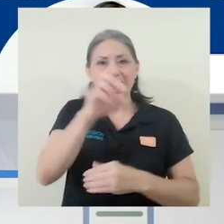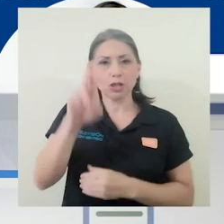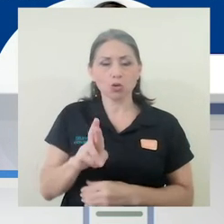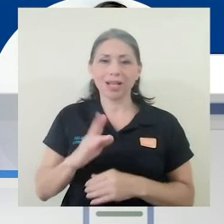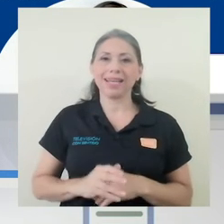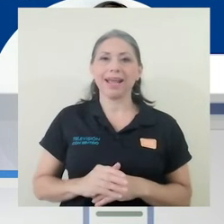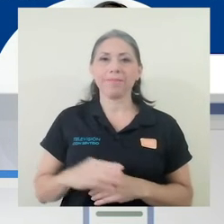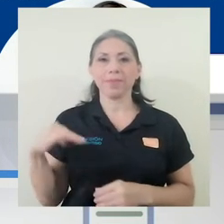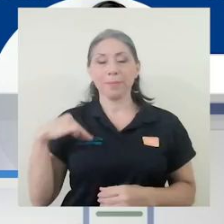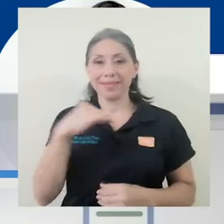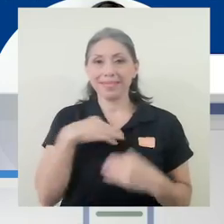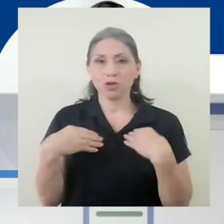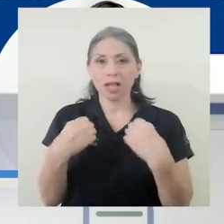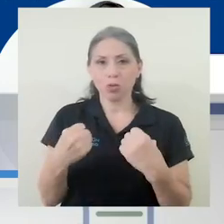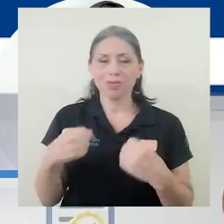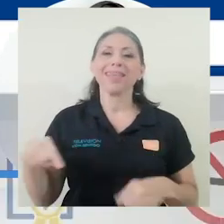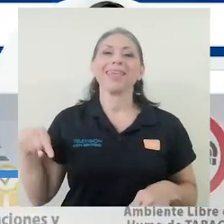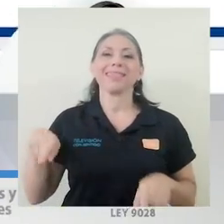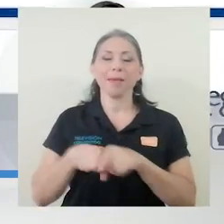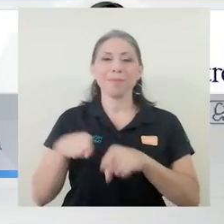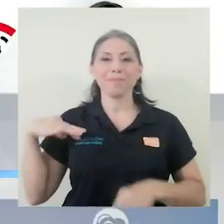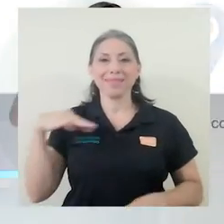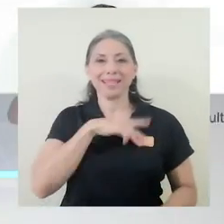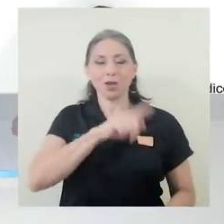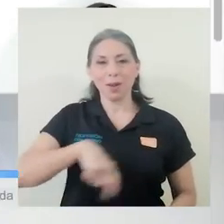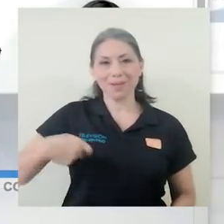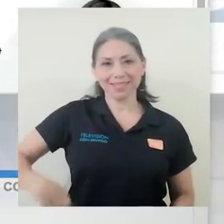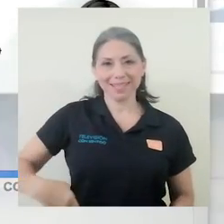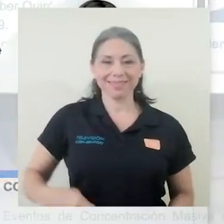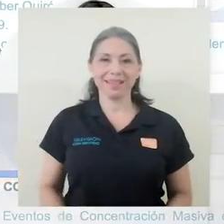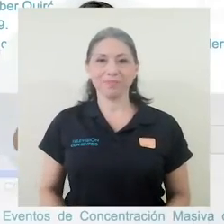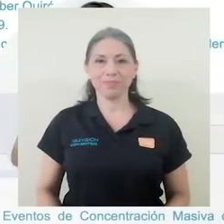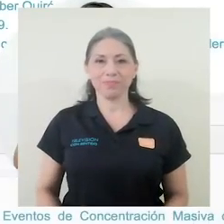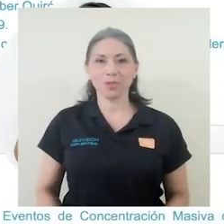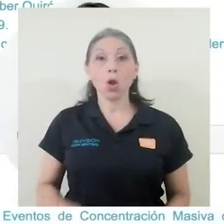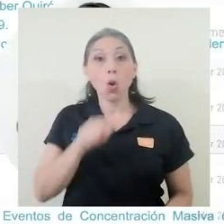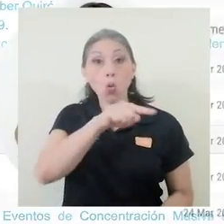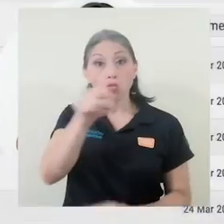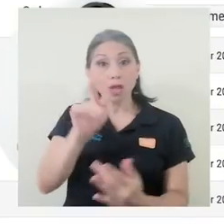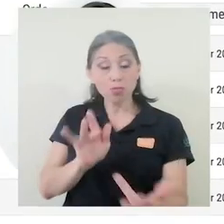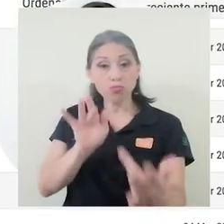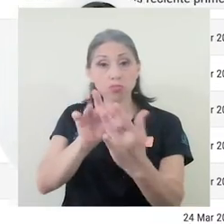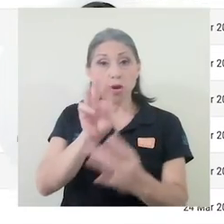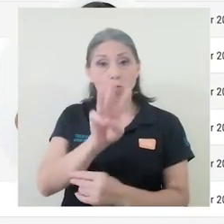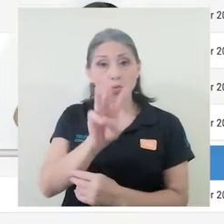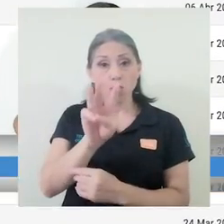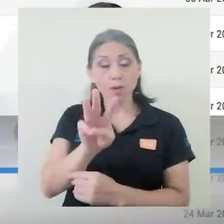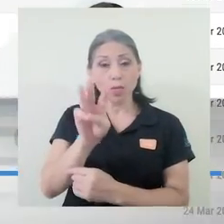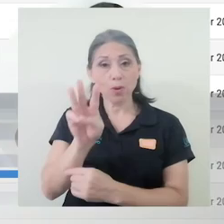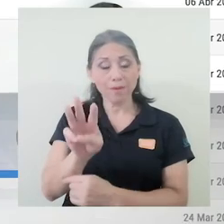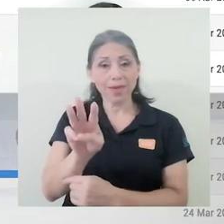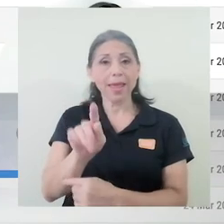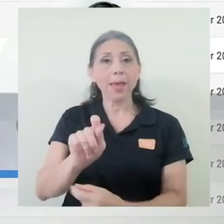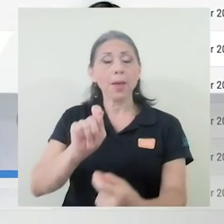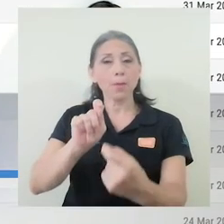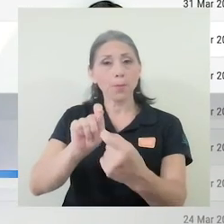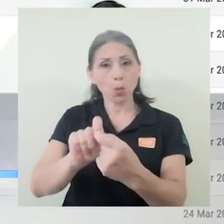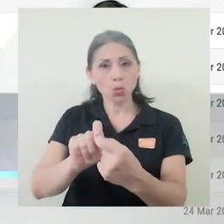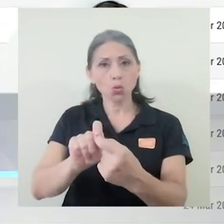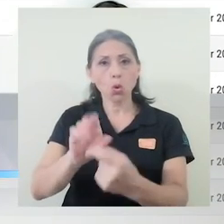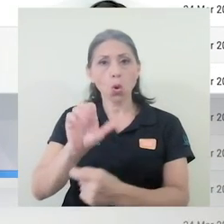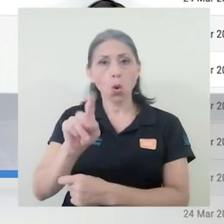de Costa Rica, el Ministerio de Salud y el Ministerio de la Presidencia. Ingrese a la página www